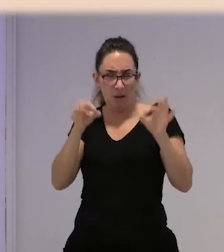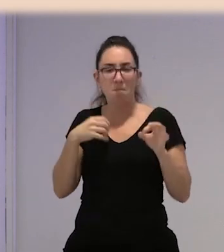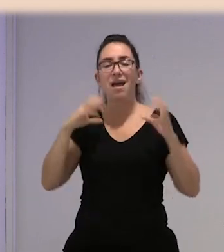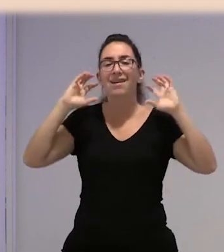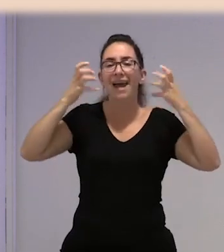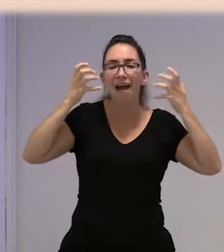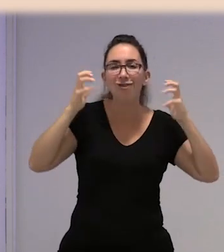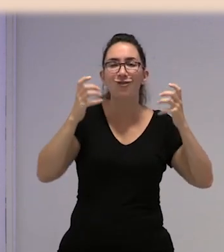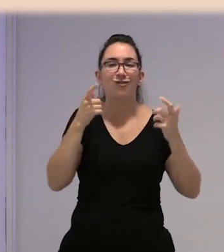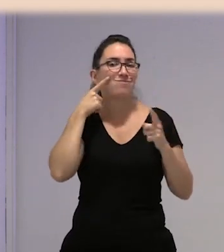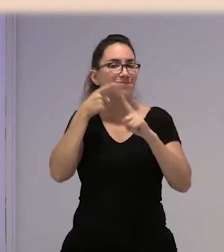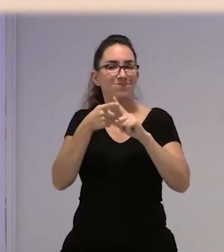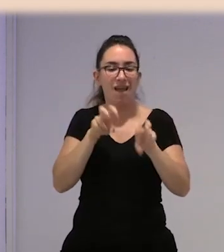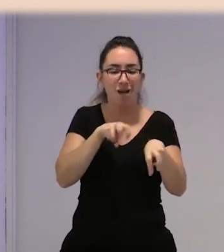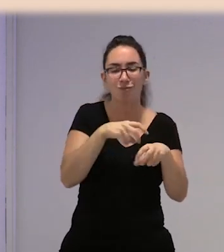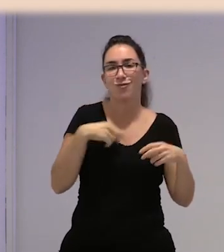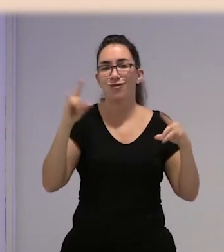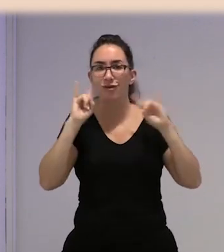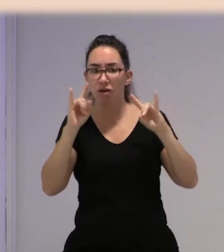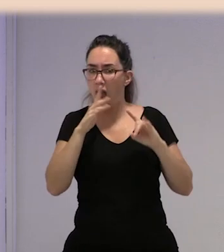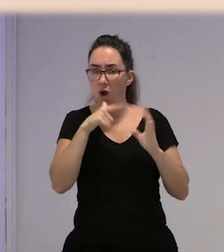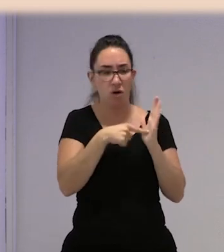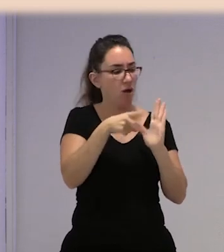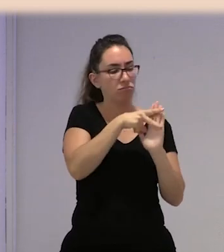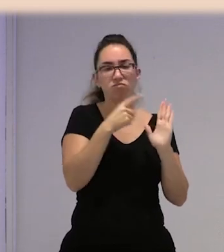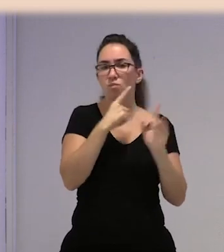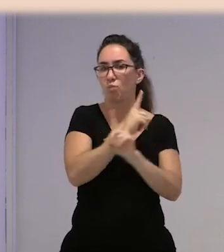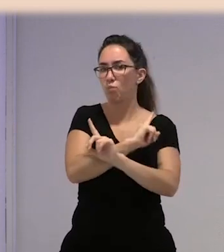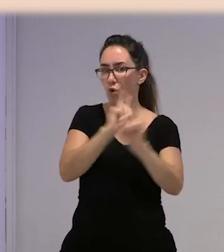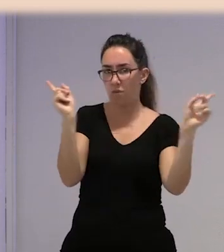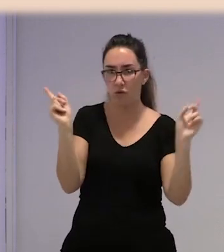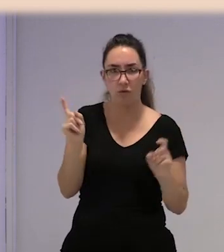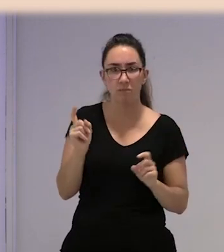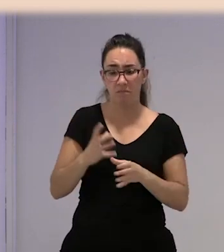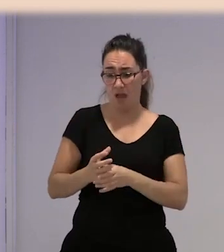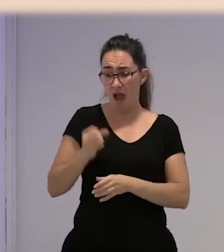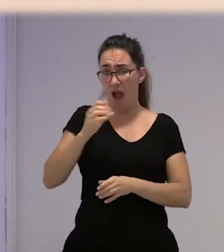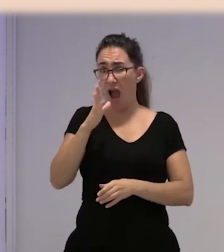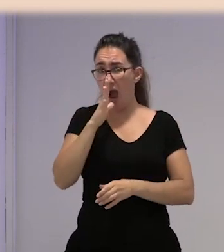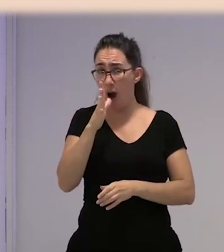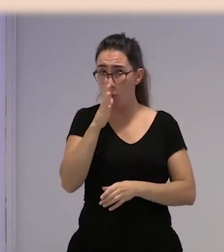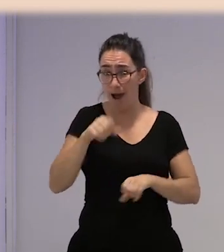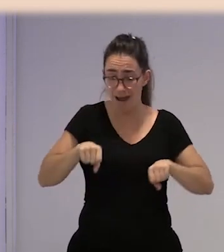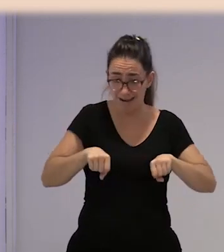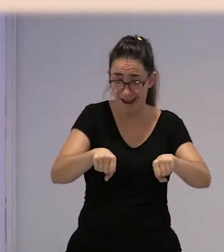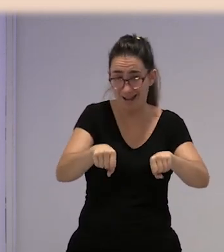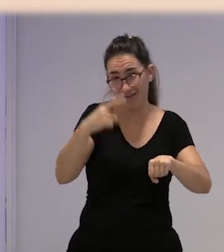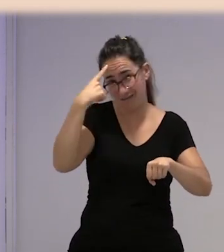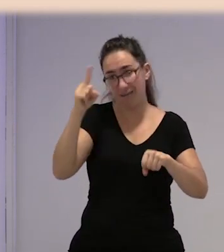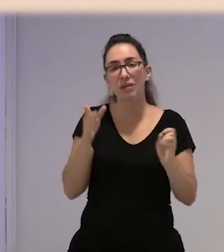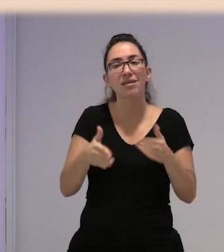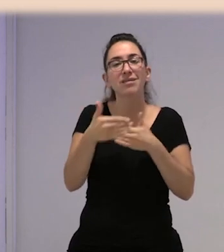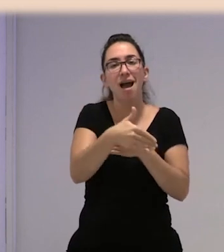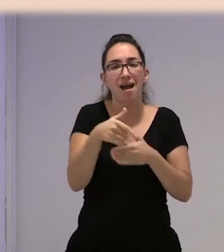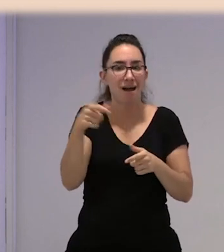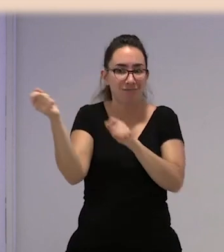el campo para escuchar música y demás, ya esto está totalmente prohibido, no puedes llevar una botella de agua en el carro donde se ponen las cajas para